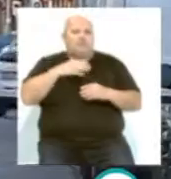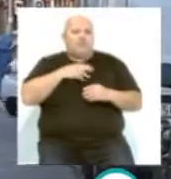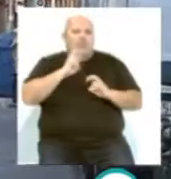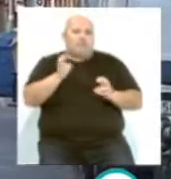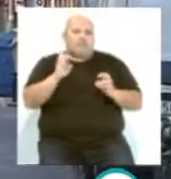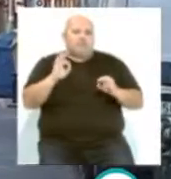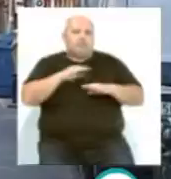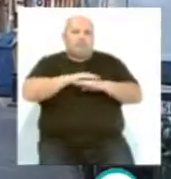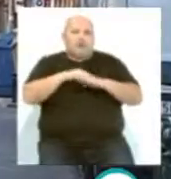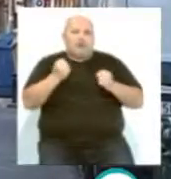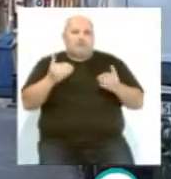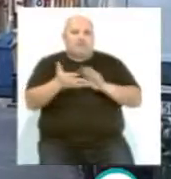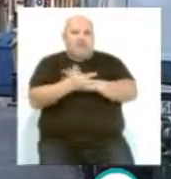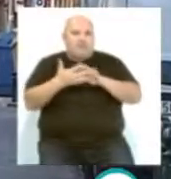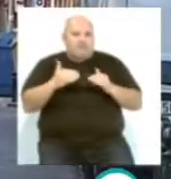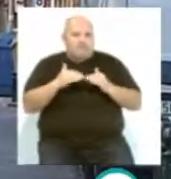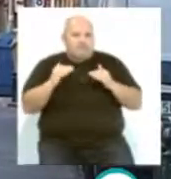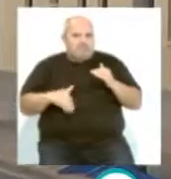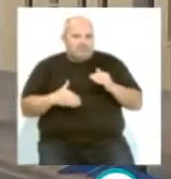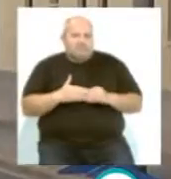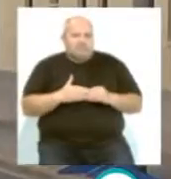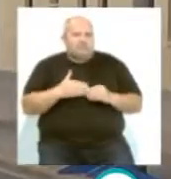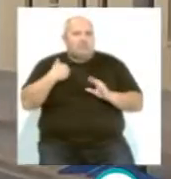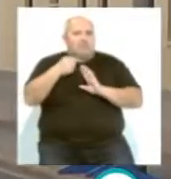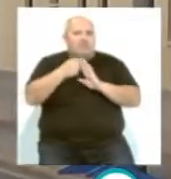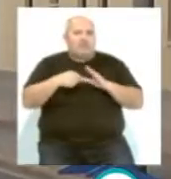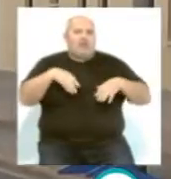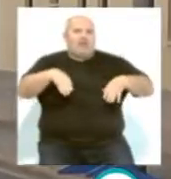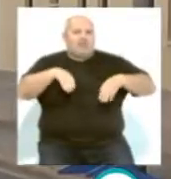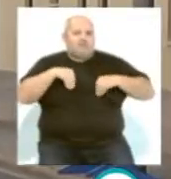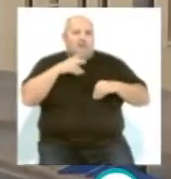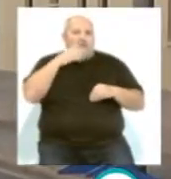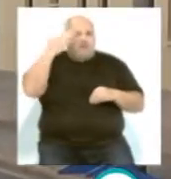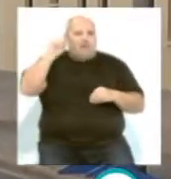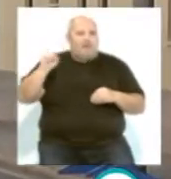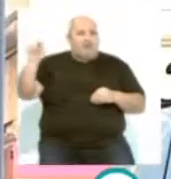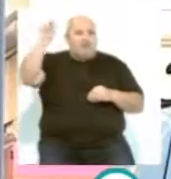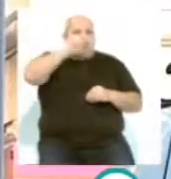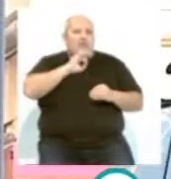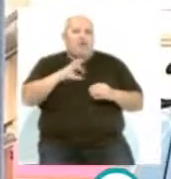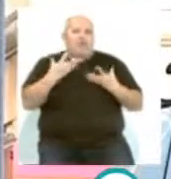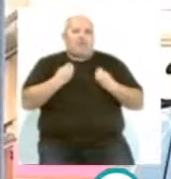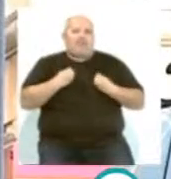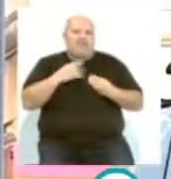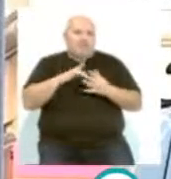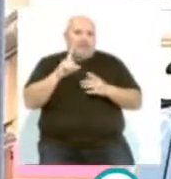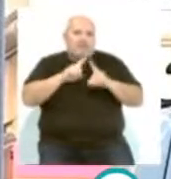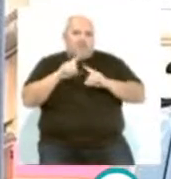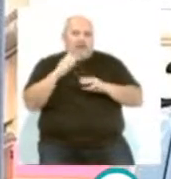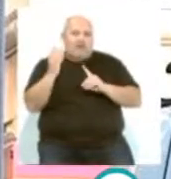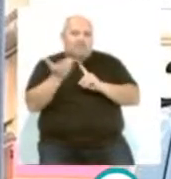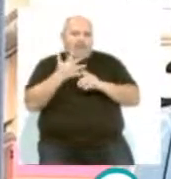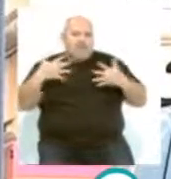colocación de badenes. Son medidas que se han adoptado en otras ciudades para mejorar la convivencia en el interior de zonas